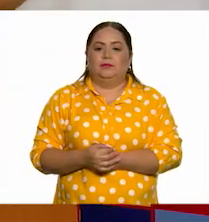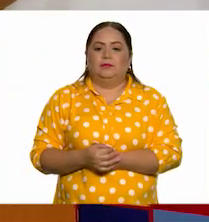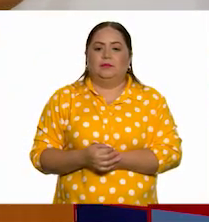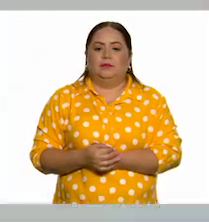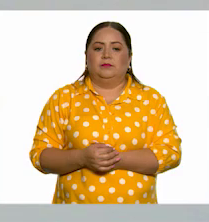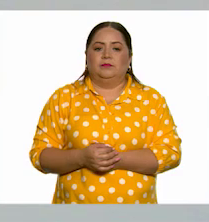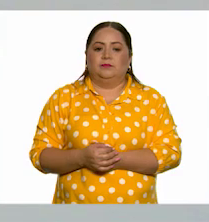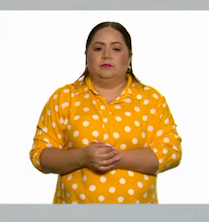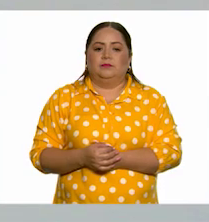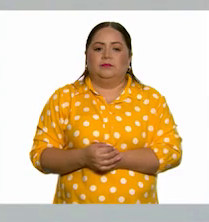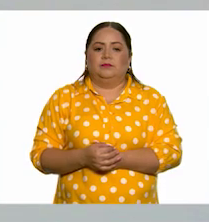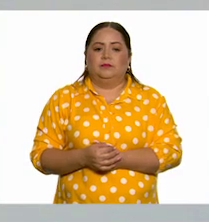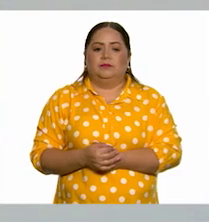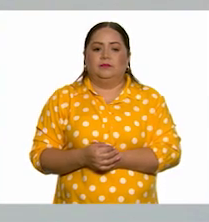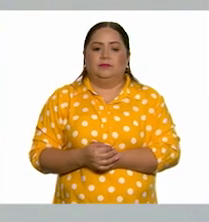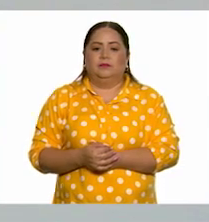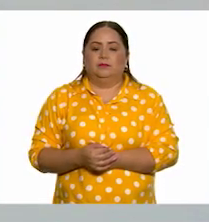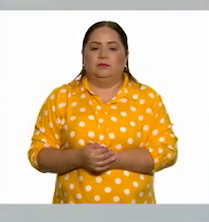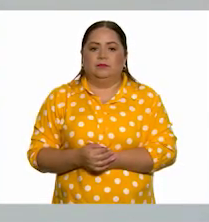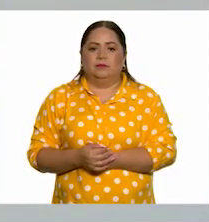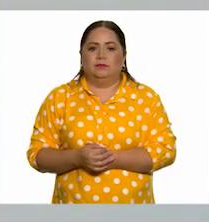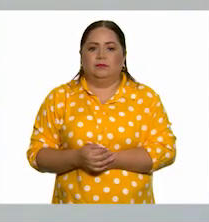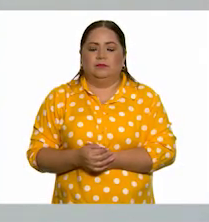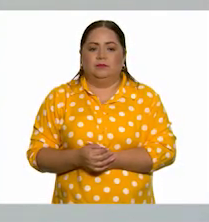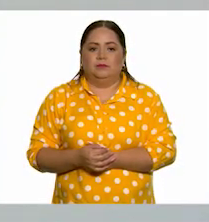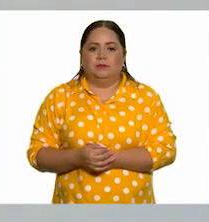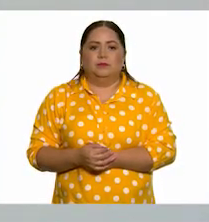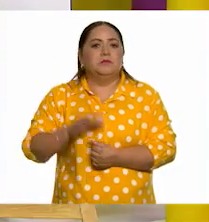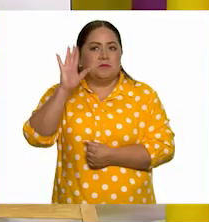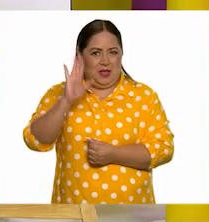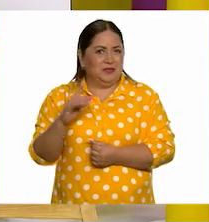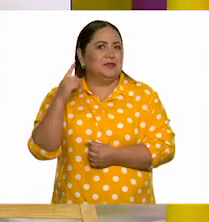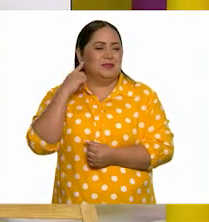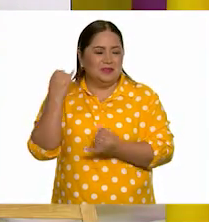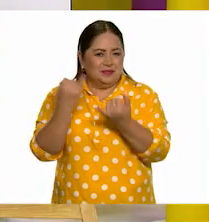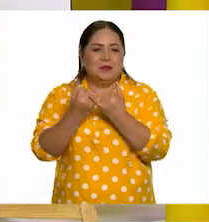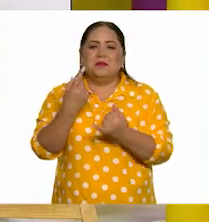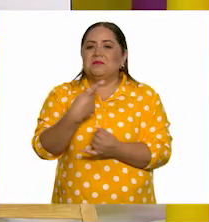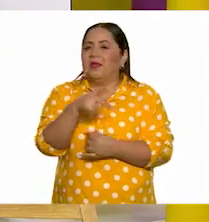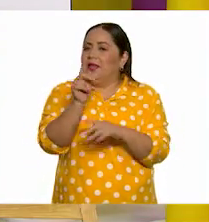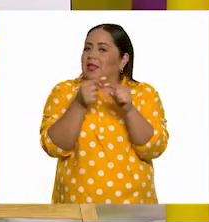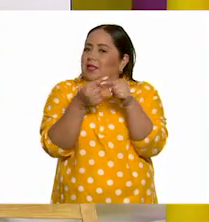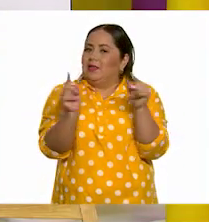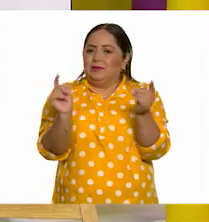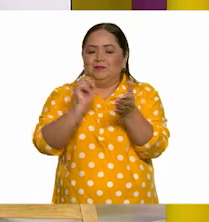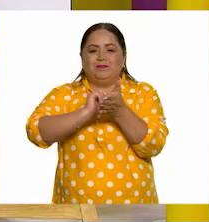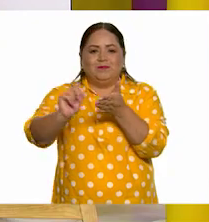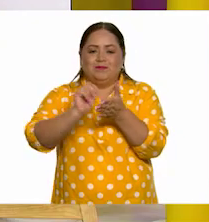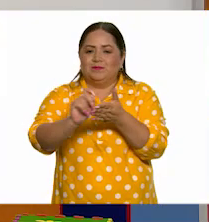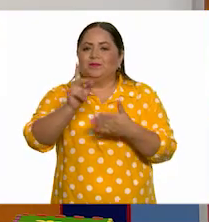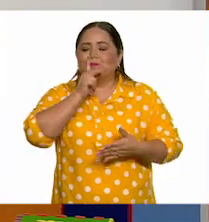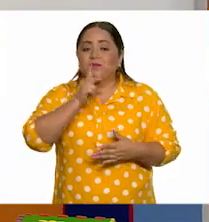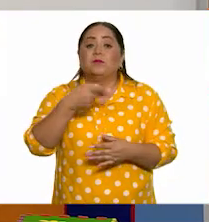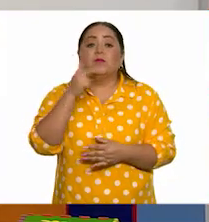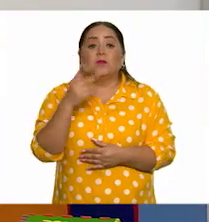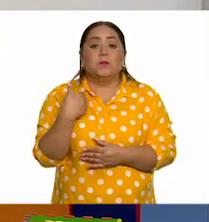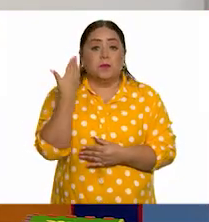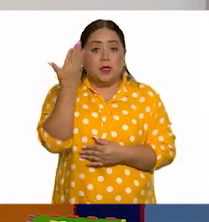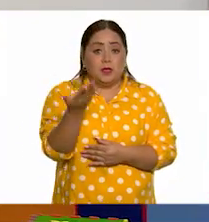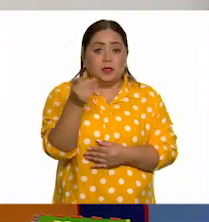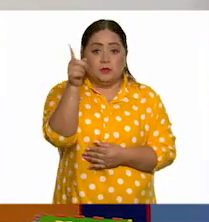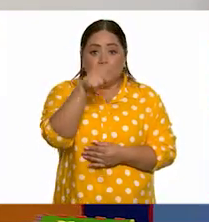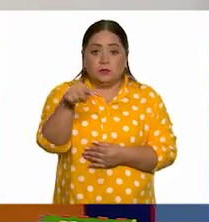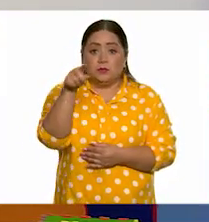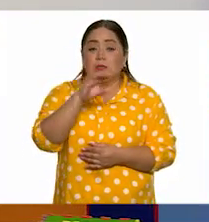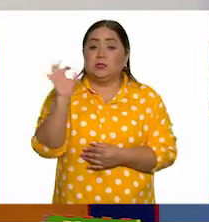Ella. Ella. Ella. Parece que suenan igual, pero es una pequeñita diferencia. Les voy a pedir, niños y niñas,